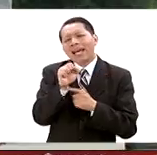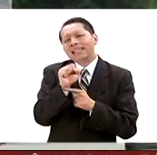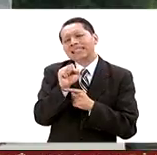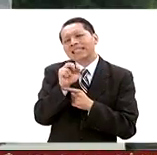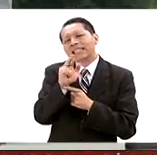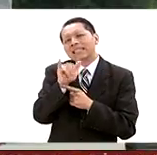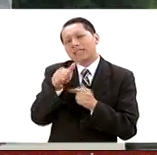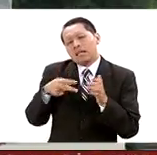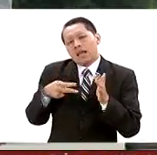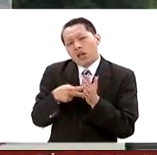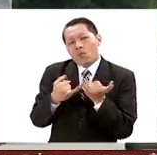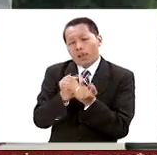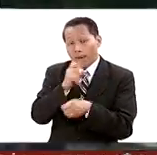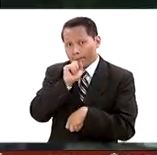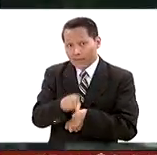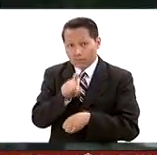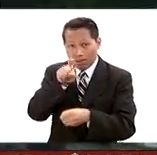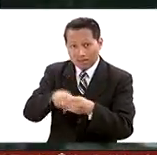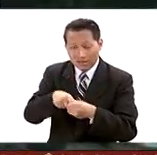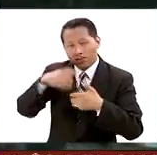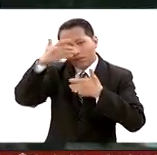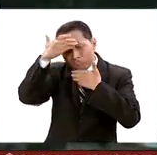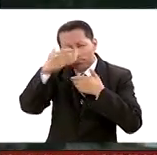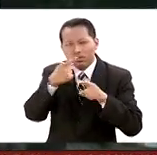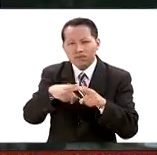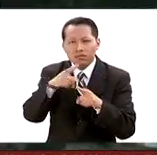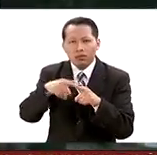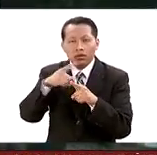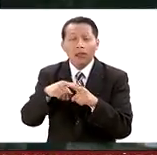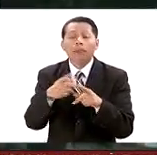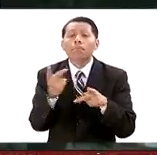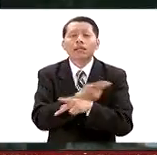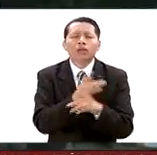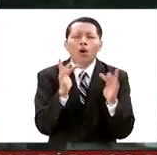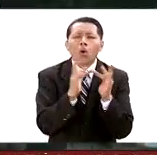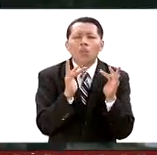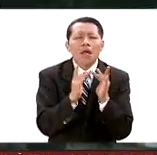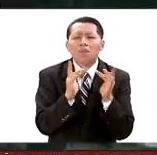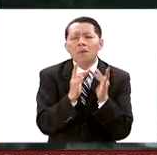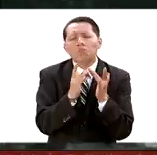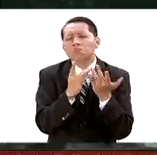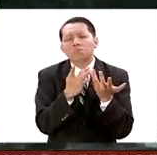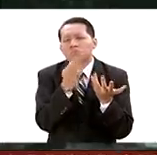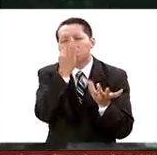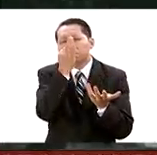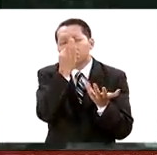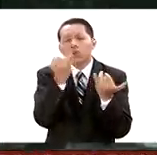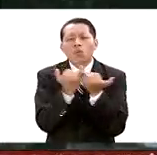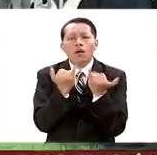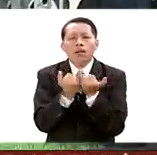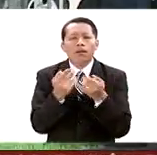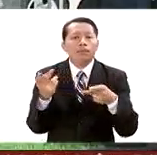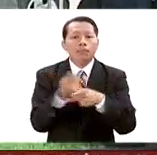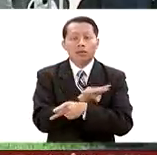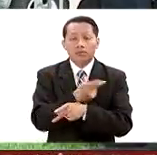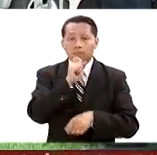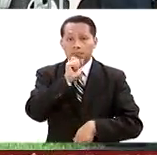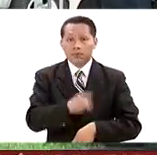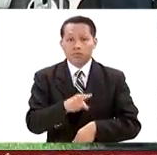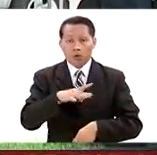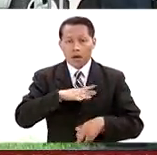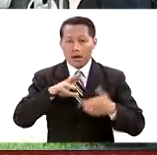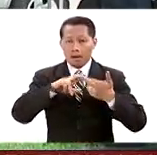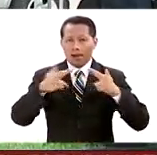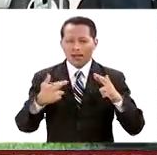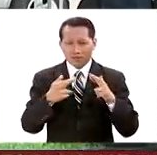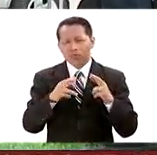luchado también en la guerra del terrorismo, se determinó que el contacto entre ambos había sido mínimo, como decía, aparentemente el aspecto de una relación